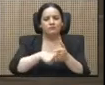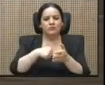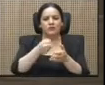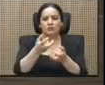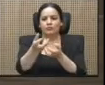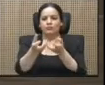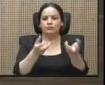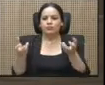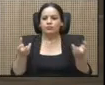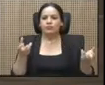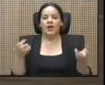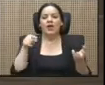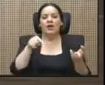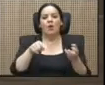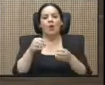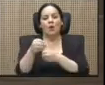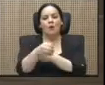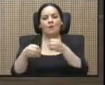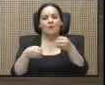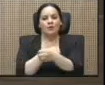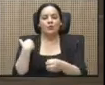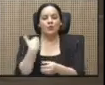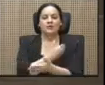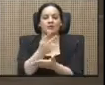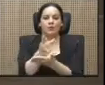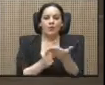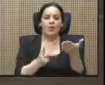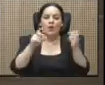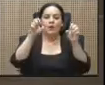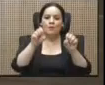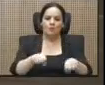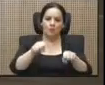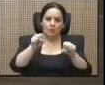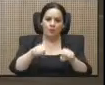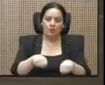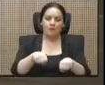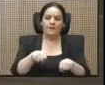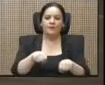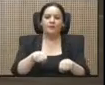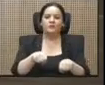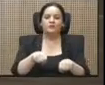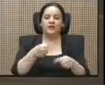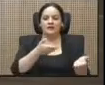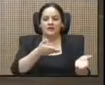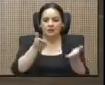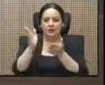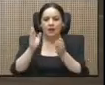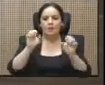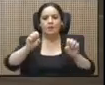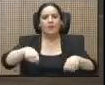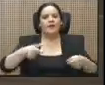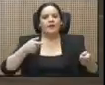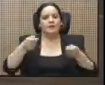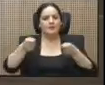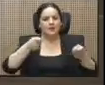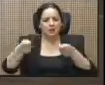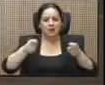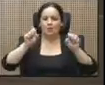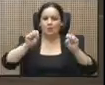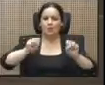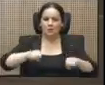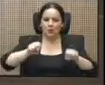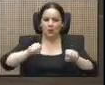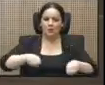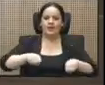porque en nuestra provincia tenemos la capacidad para poderla llevar, para poderla administrar, para podernos